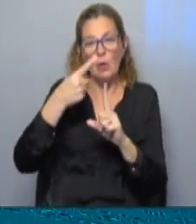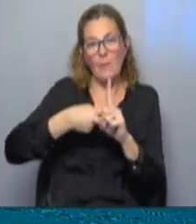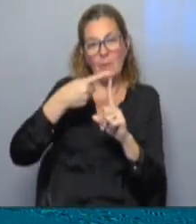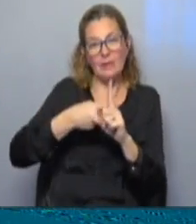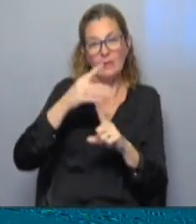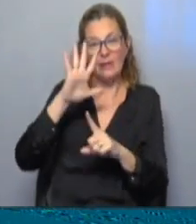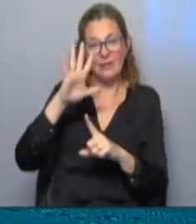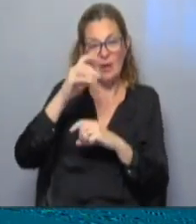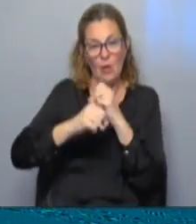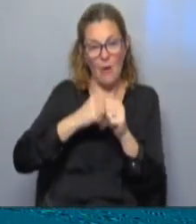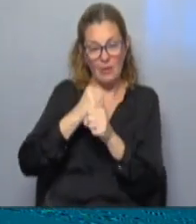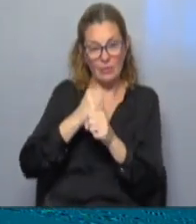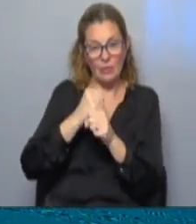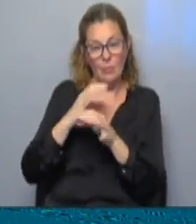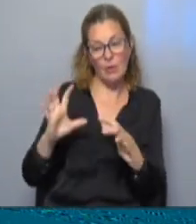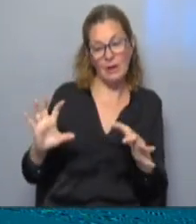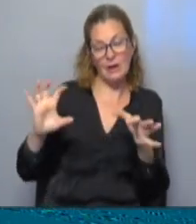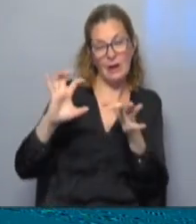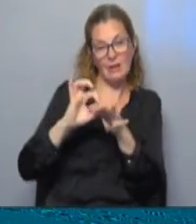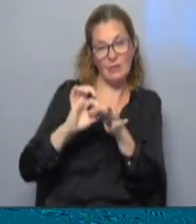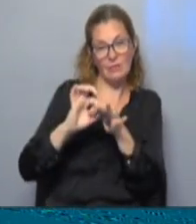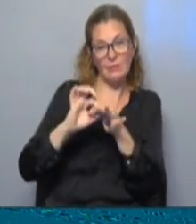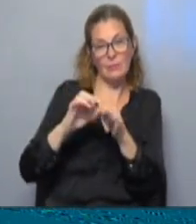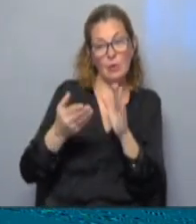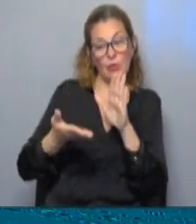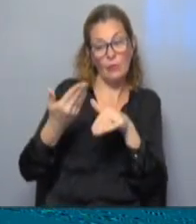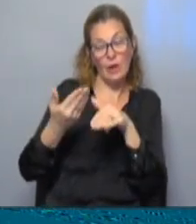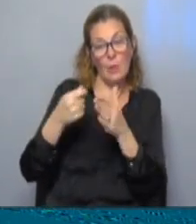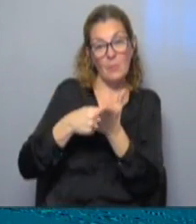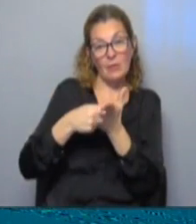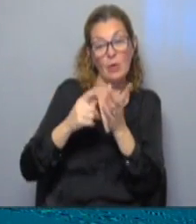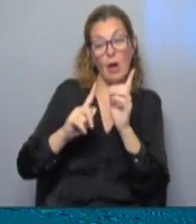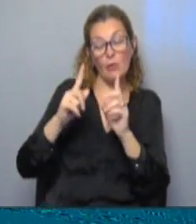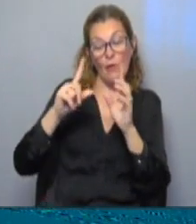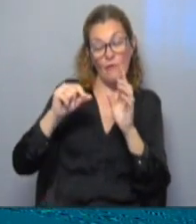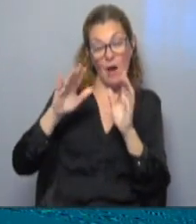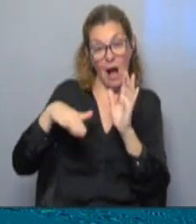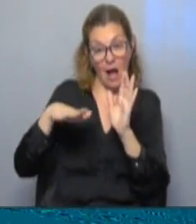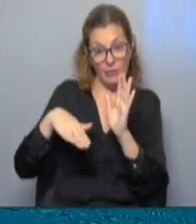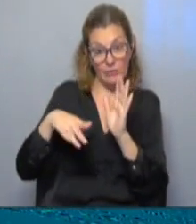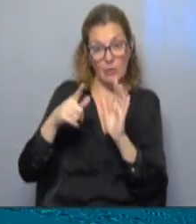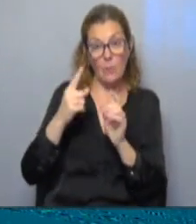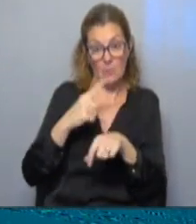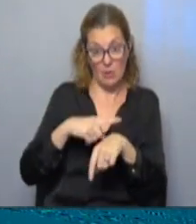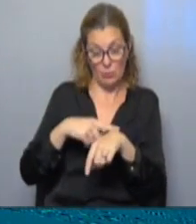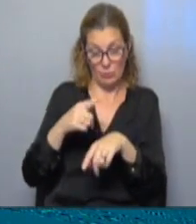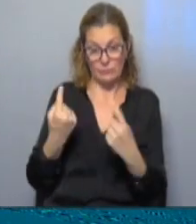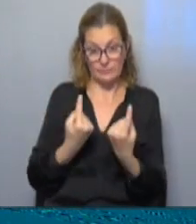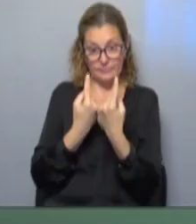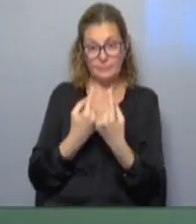últimos cinco años la relación entre los productos que subieron su precio y los que bajaron su precio. Todo eso en unos minutos nada más.